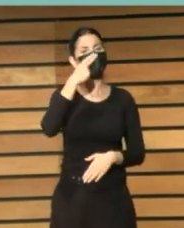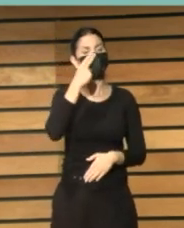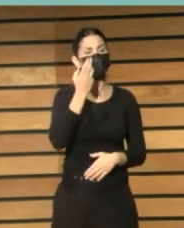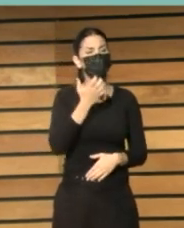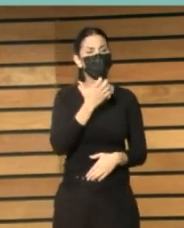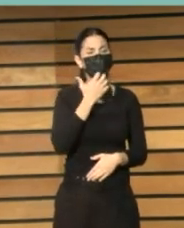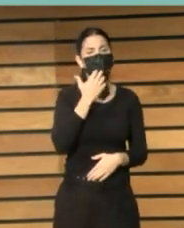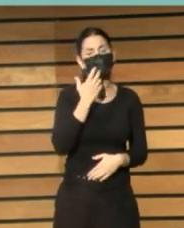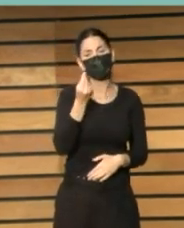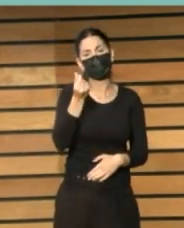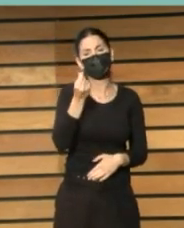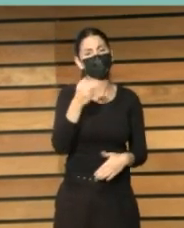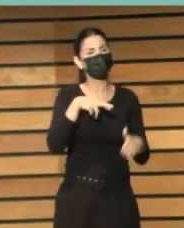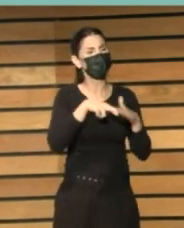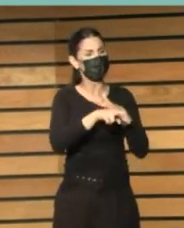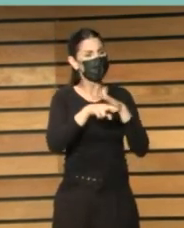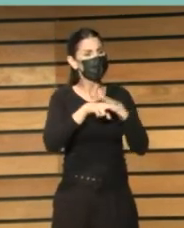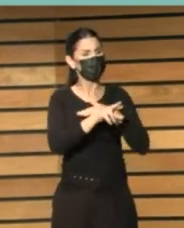aprovechar los recursos